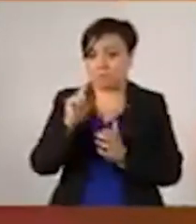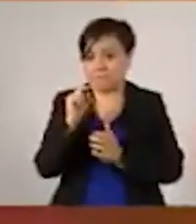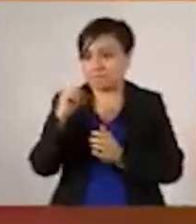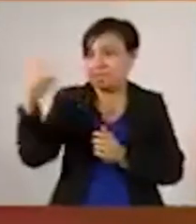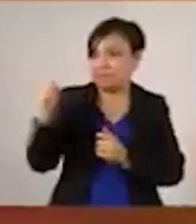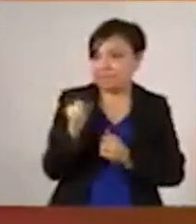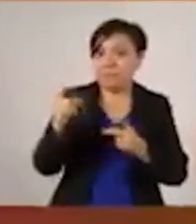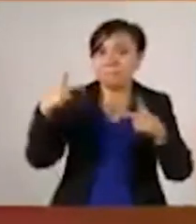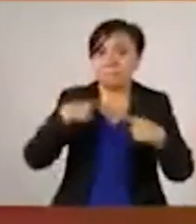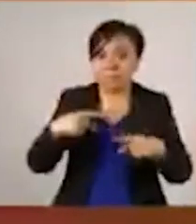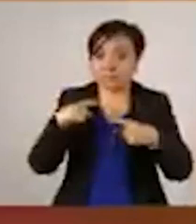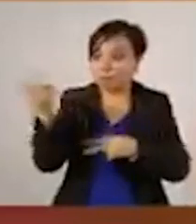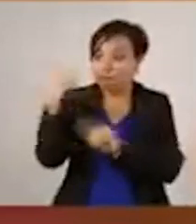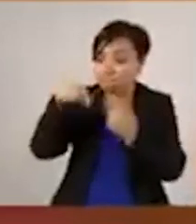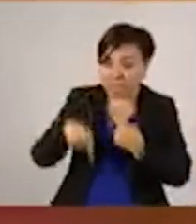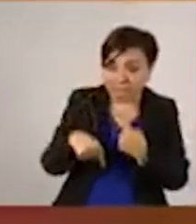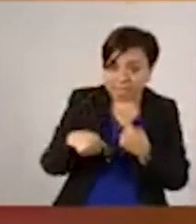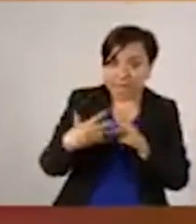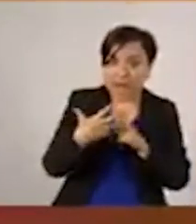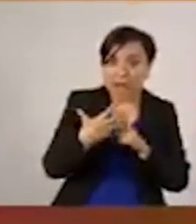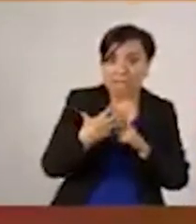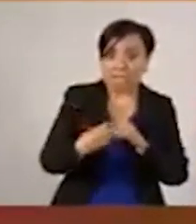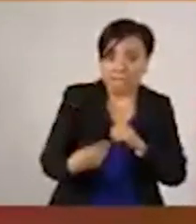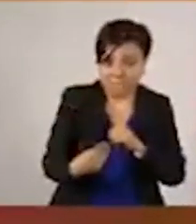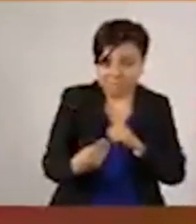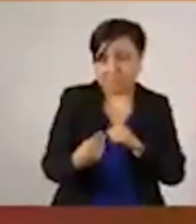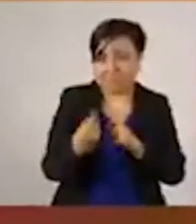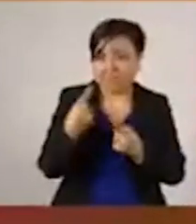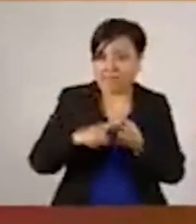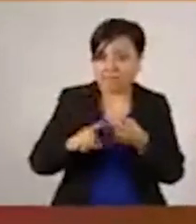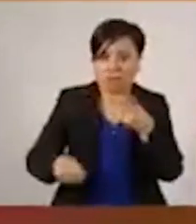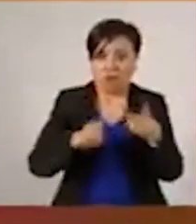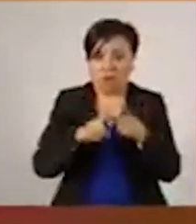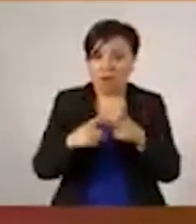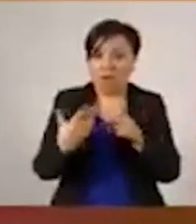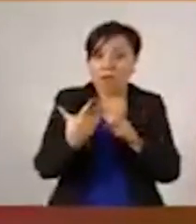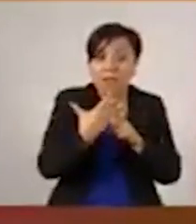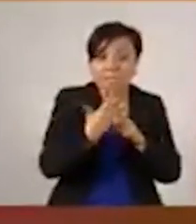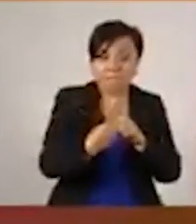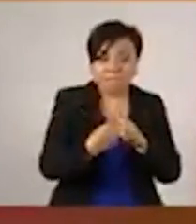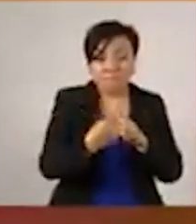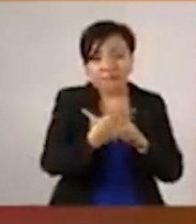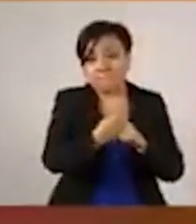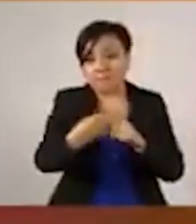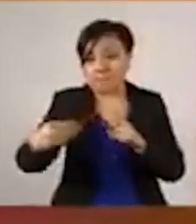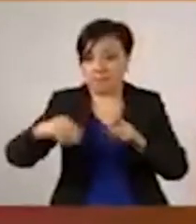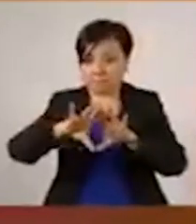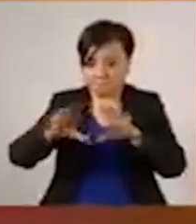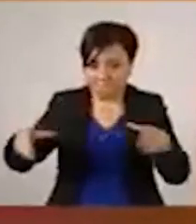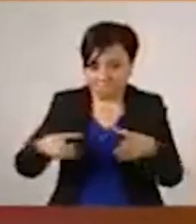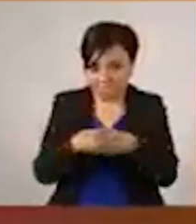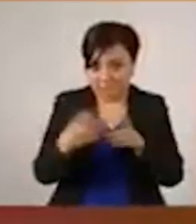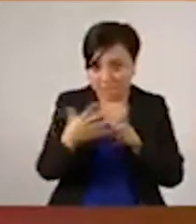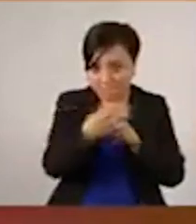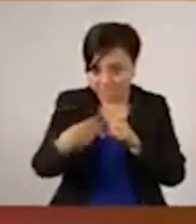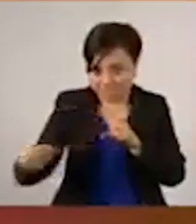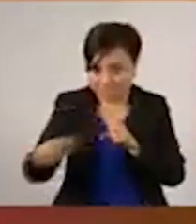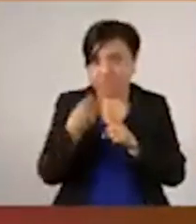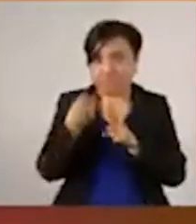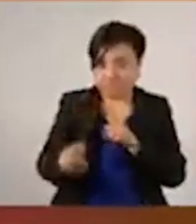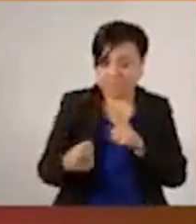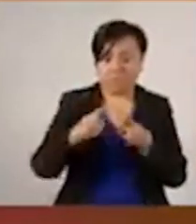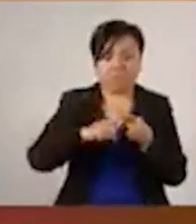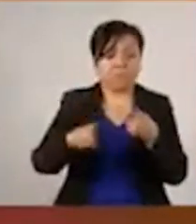fue la dispersión comunitaria, que se llama transmisión de tercera generación, ramificación de las cadenas de contagio, intervenciones de